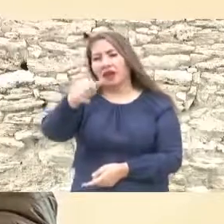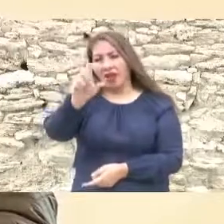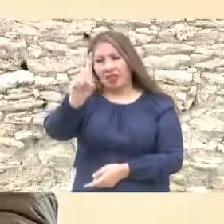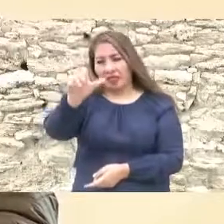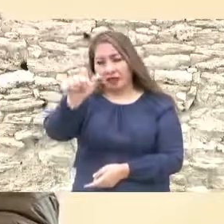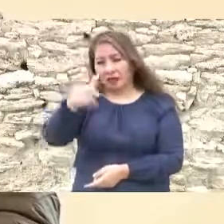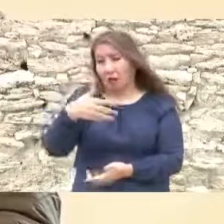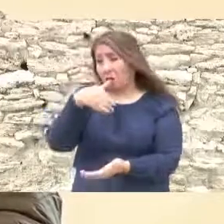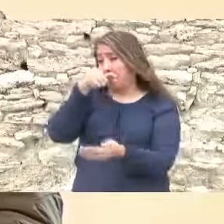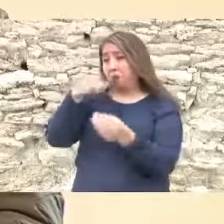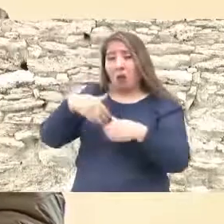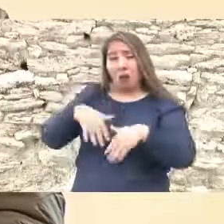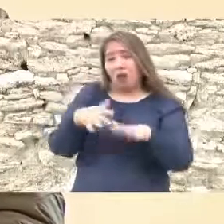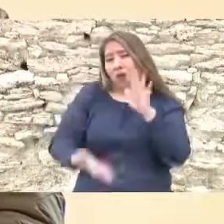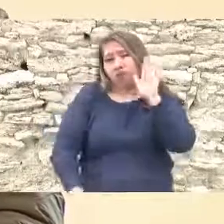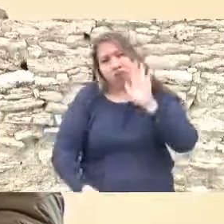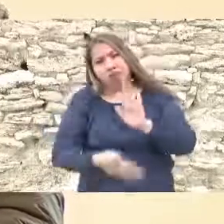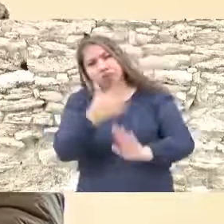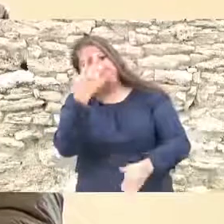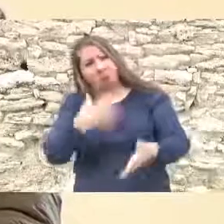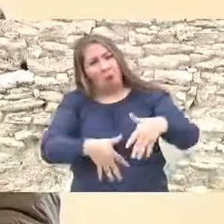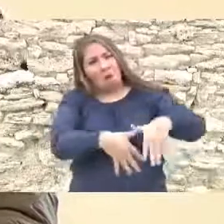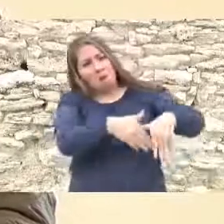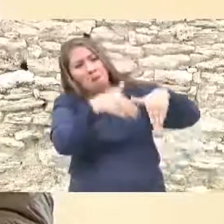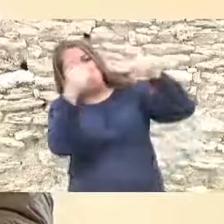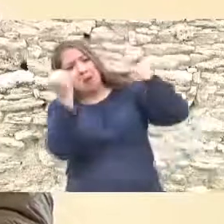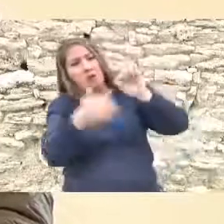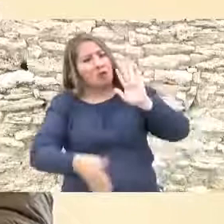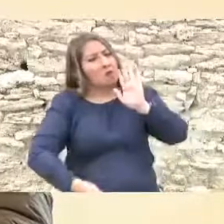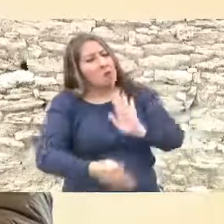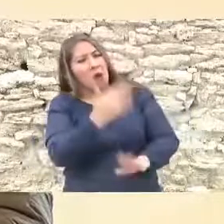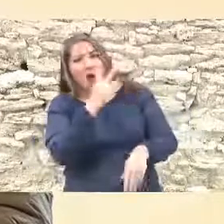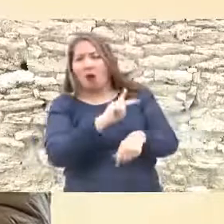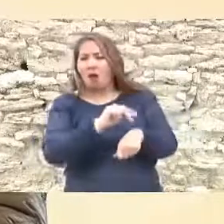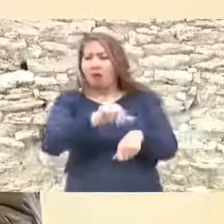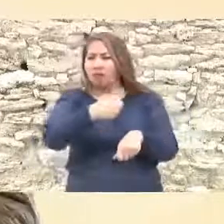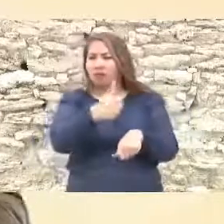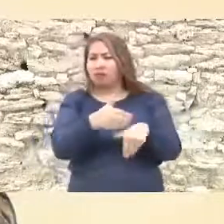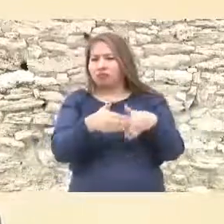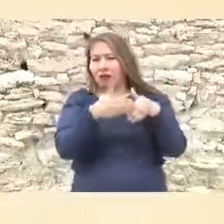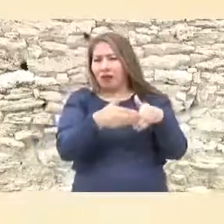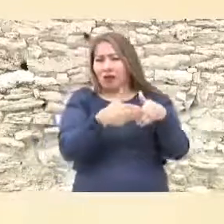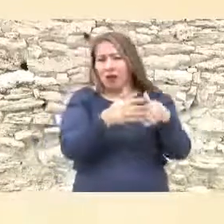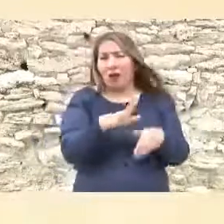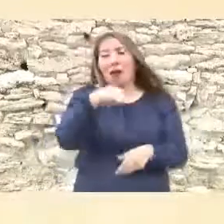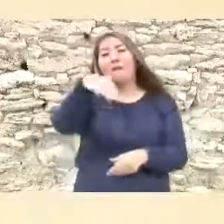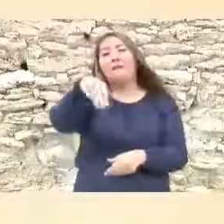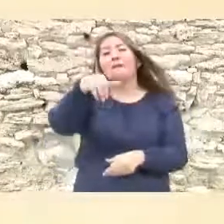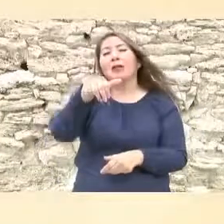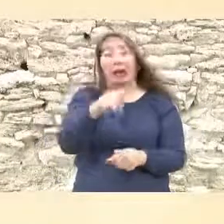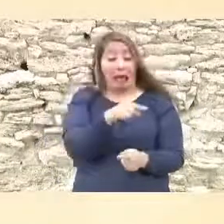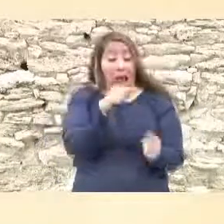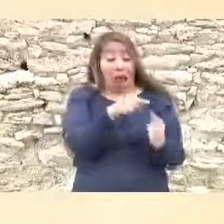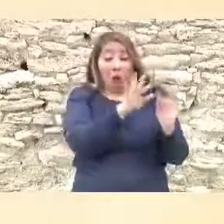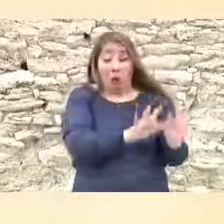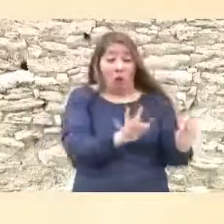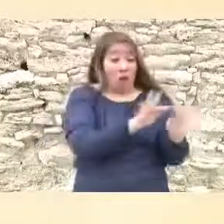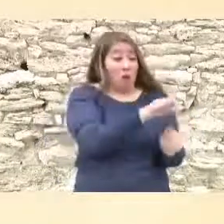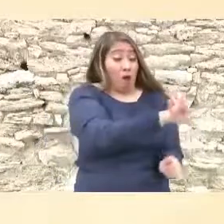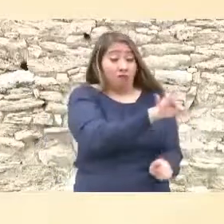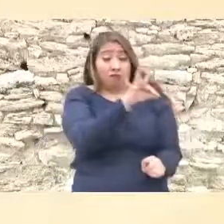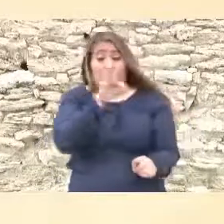al exilio todo su gabinete entre ellos Mariano Escobedo que era su